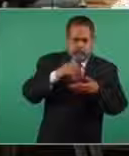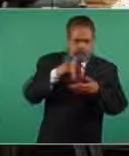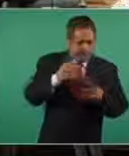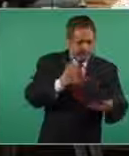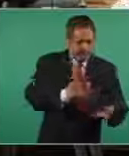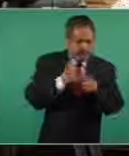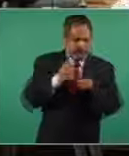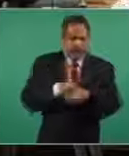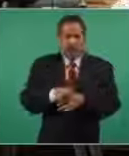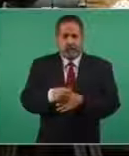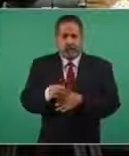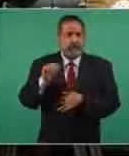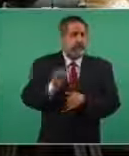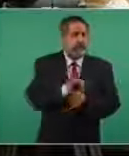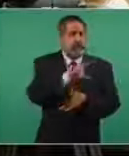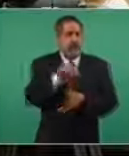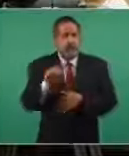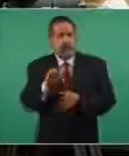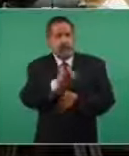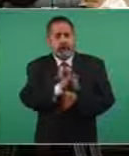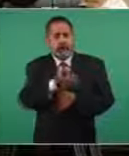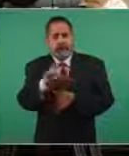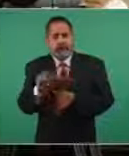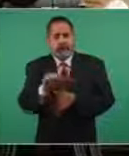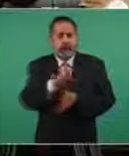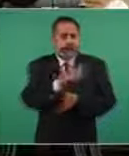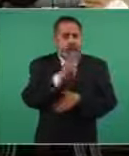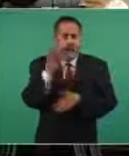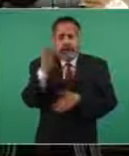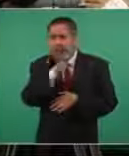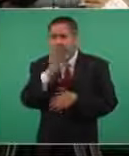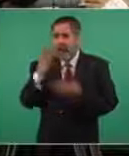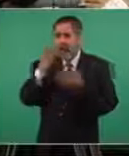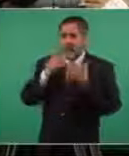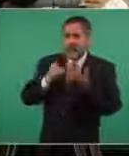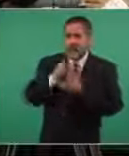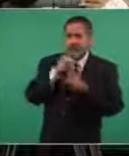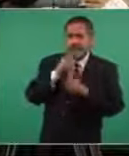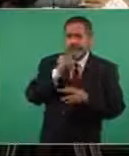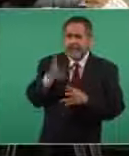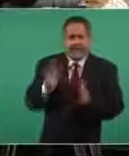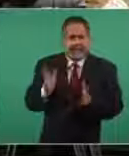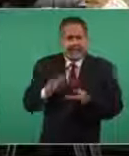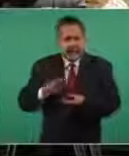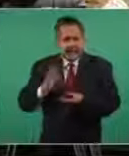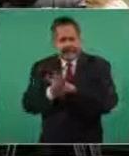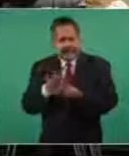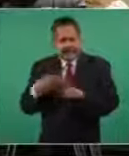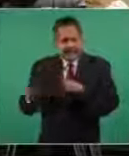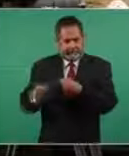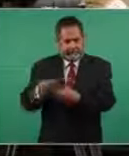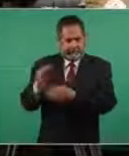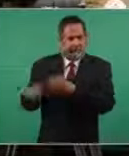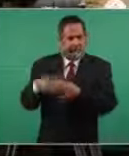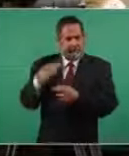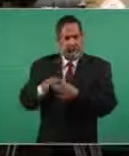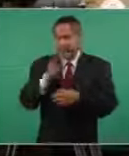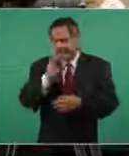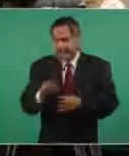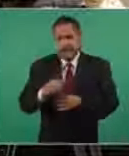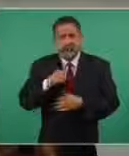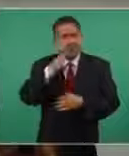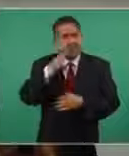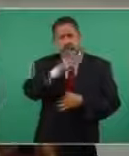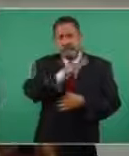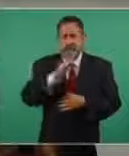traído como pelotita de ping-pong a ellos y no lo resuelven. Han dejado aquí documentos y allá en Mazatlán también